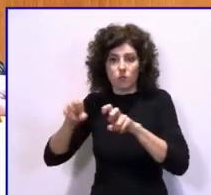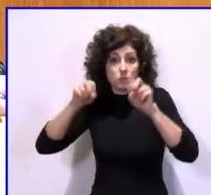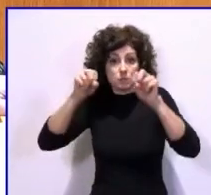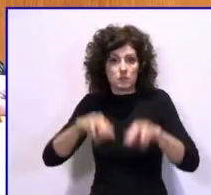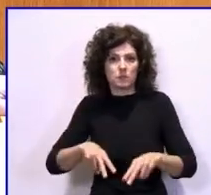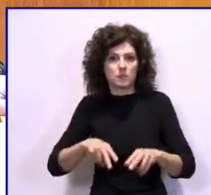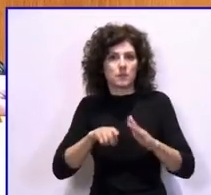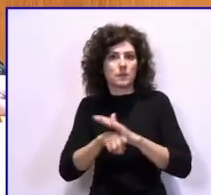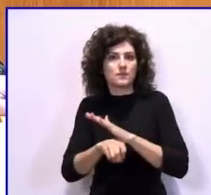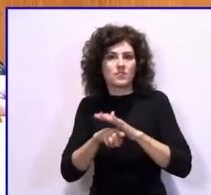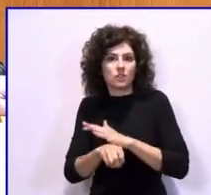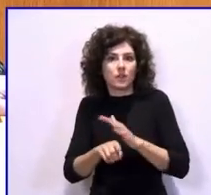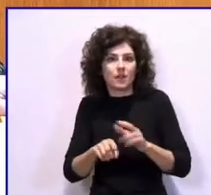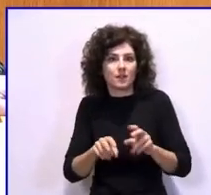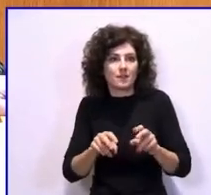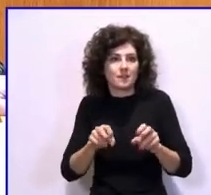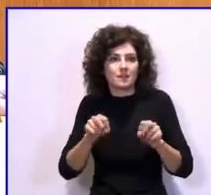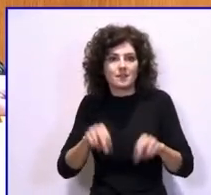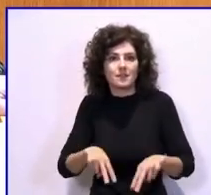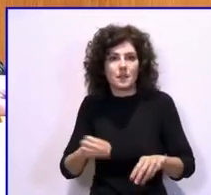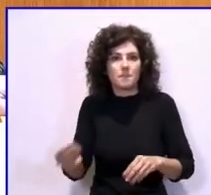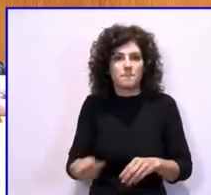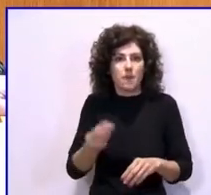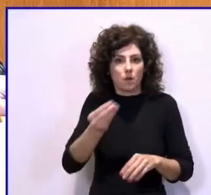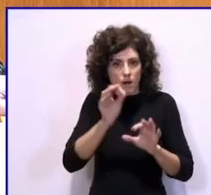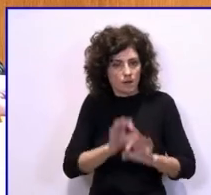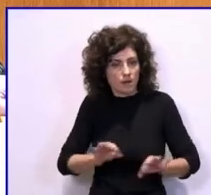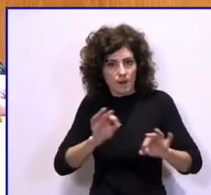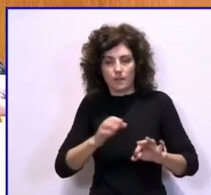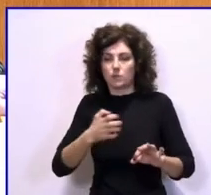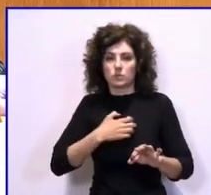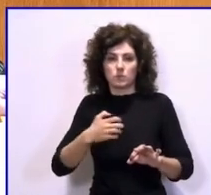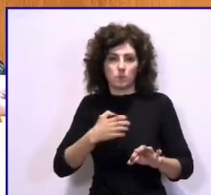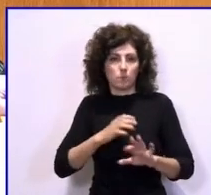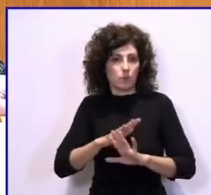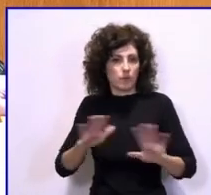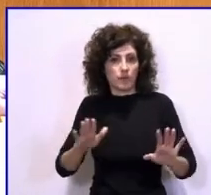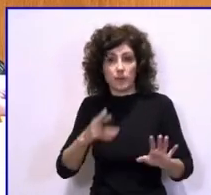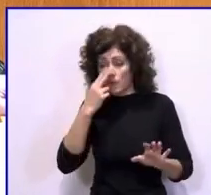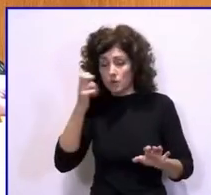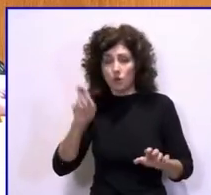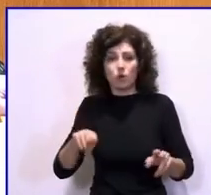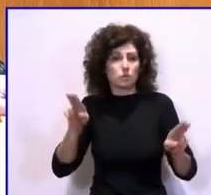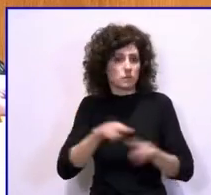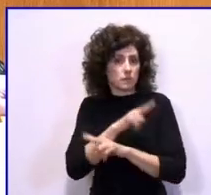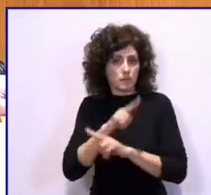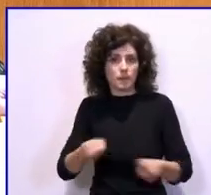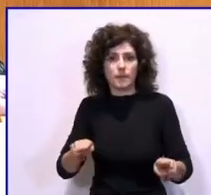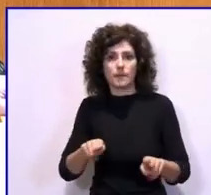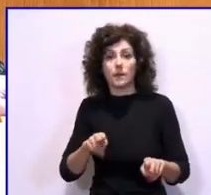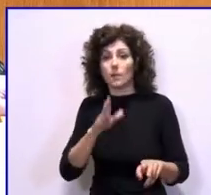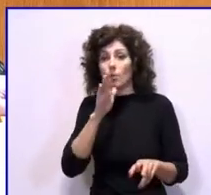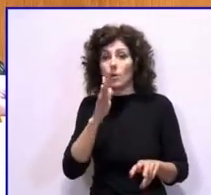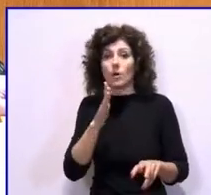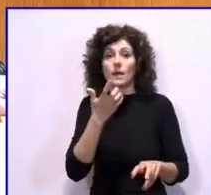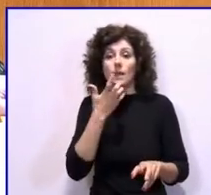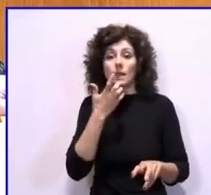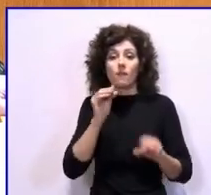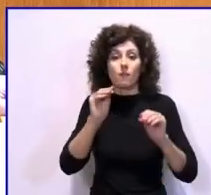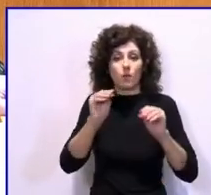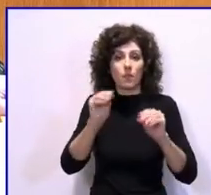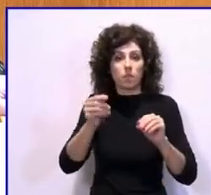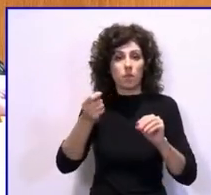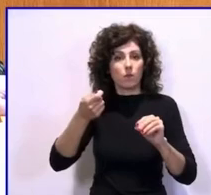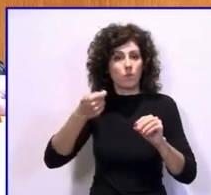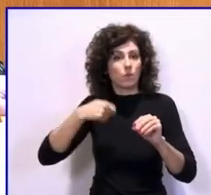en definitiva, sin mejorar el sistema de formación profesional. Y no sirve tampoco dejar la formación profesional